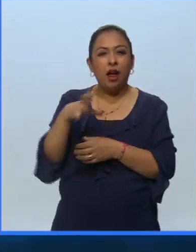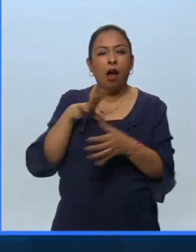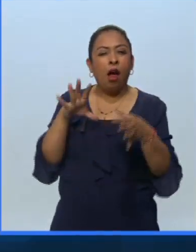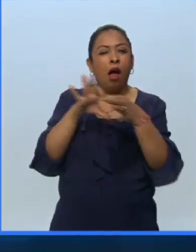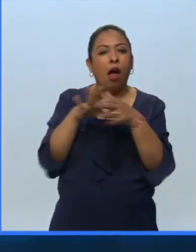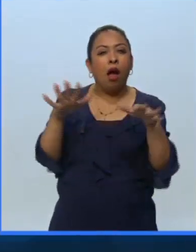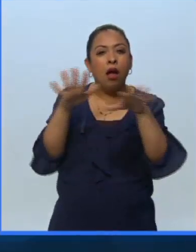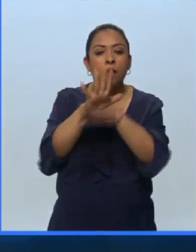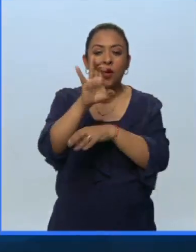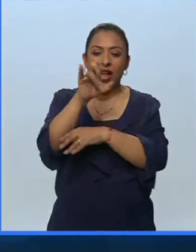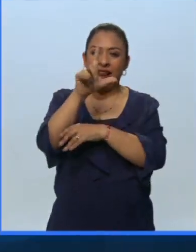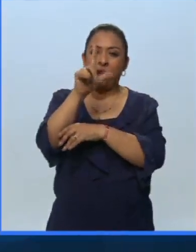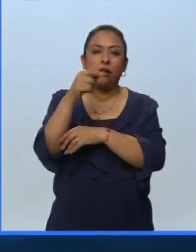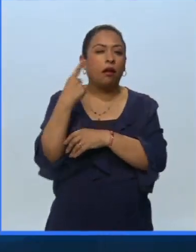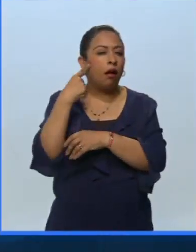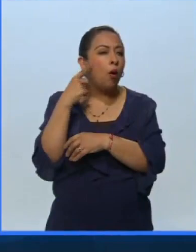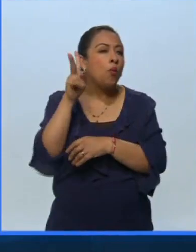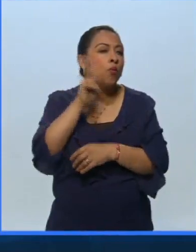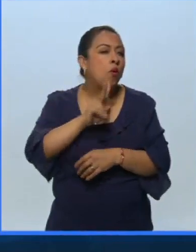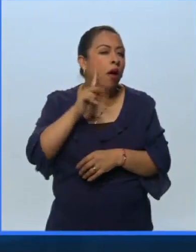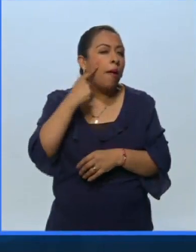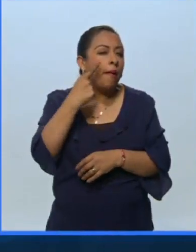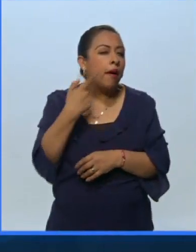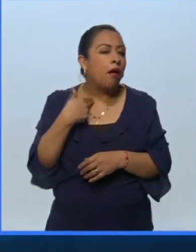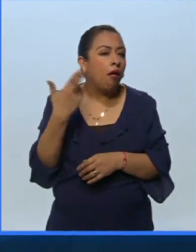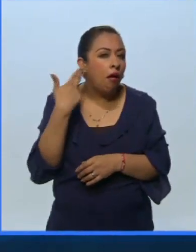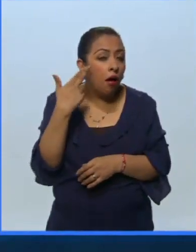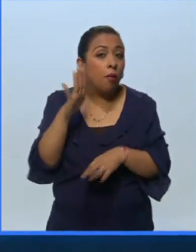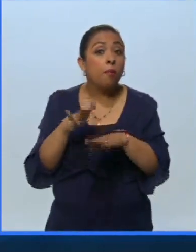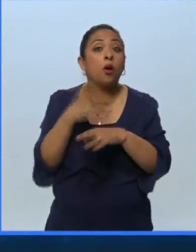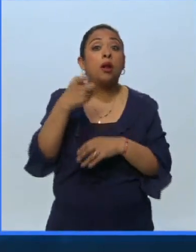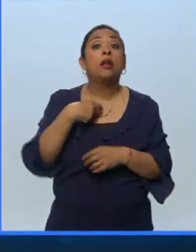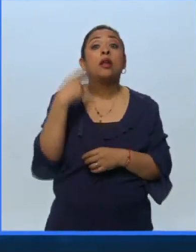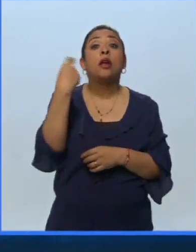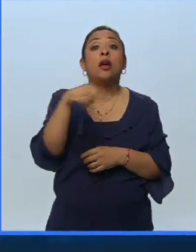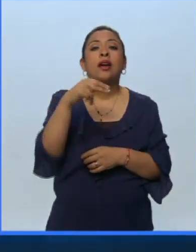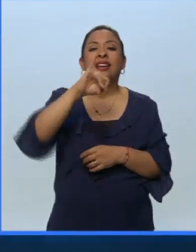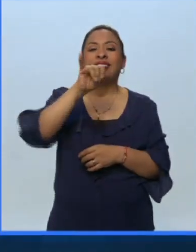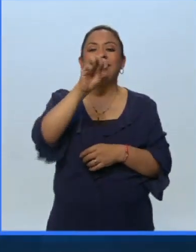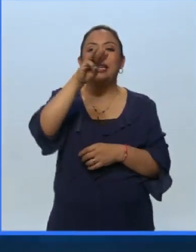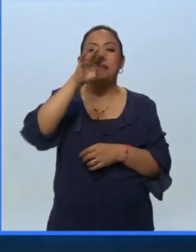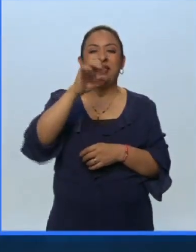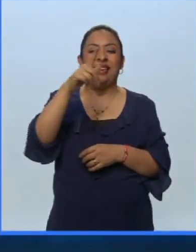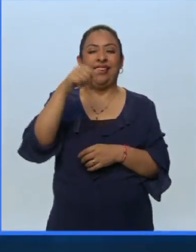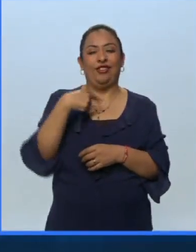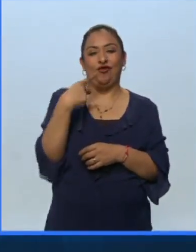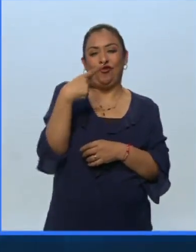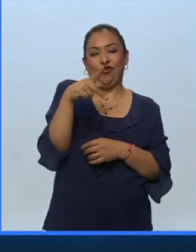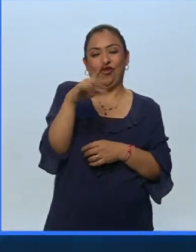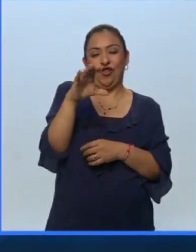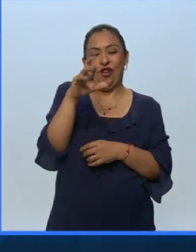para ofrecer sonidos experimentales y por tal motivo le han llamado el Jimmy Hendrix de la Cora.